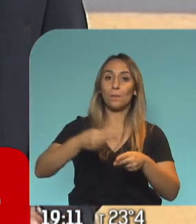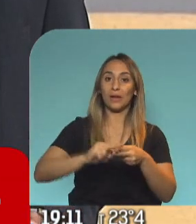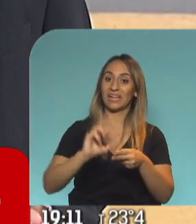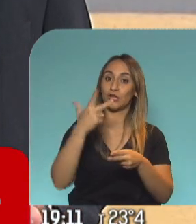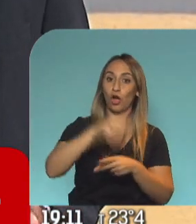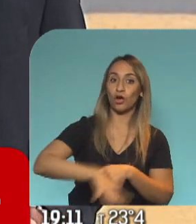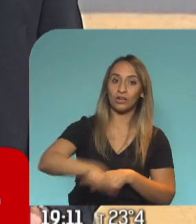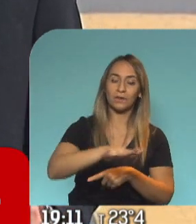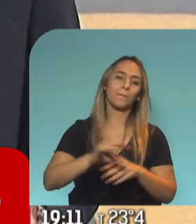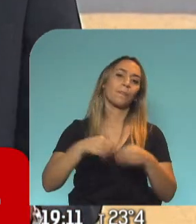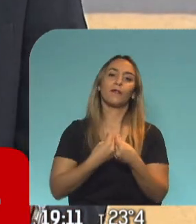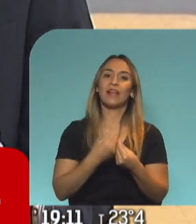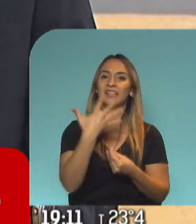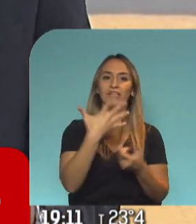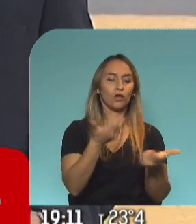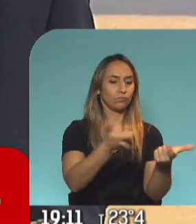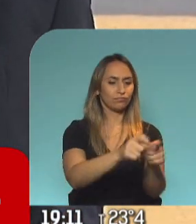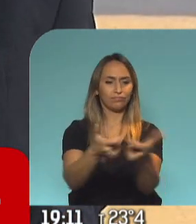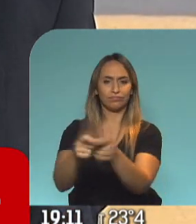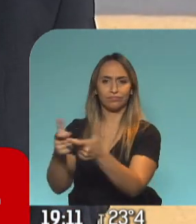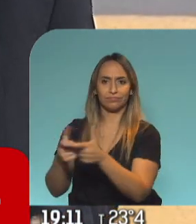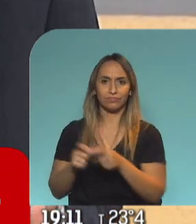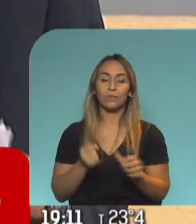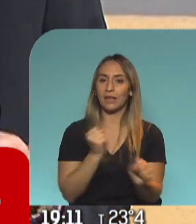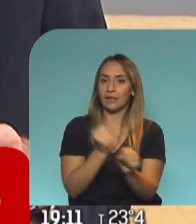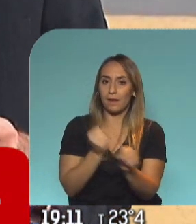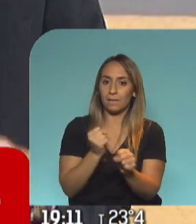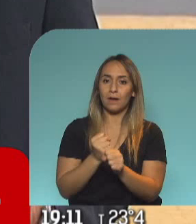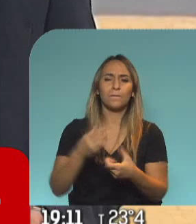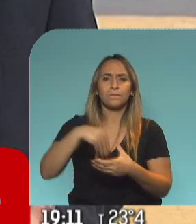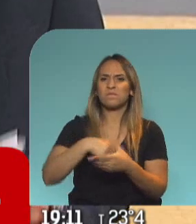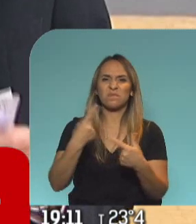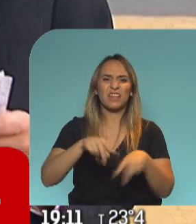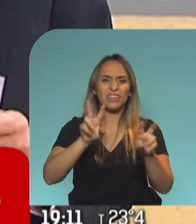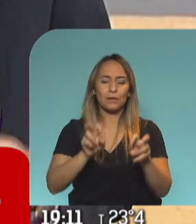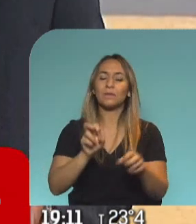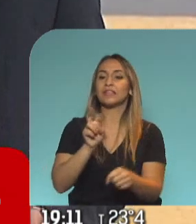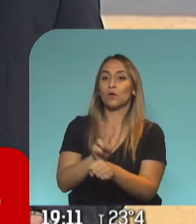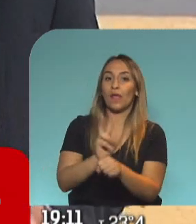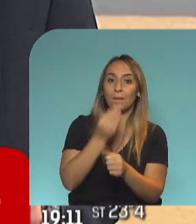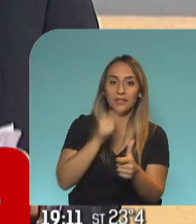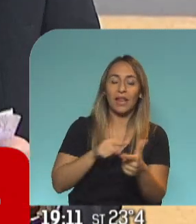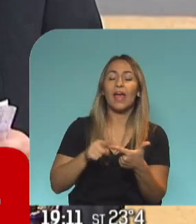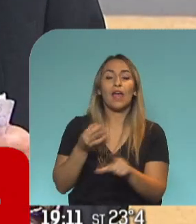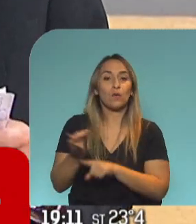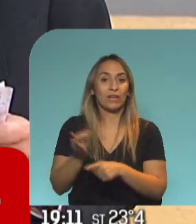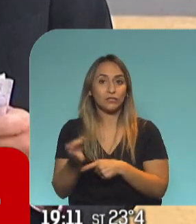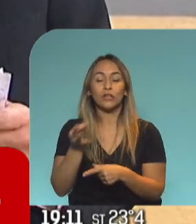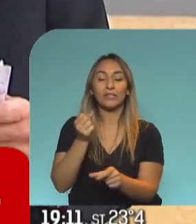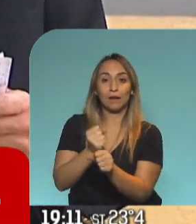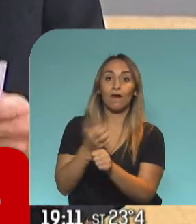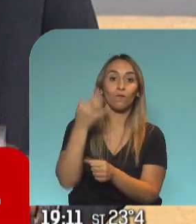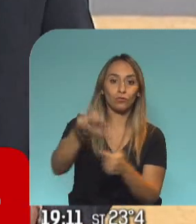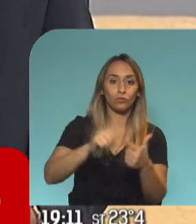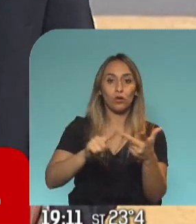cinco mesas de trabajo que están compuestas fundamentalmente por seguridad alimentaria, educación y trabajo del futuro,